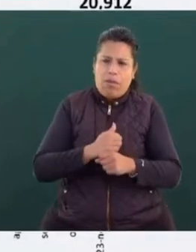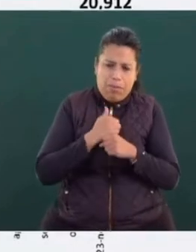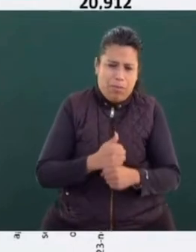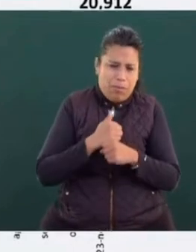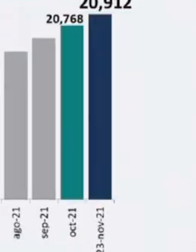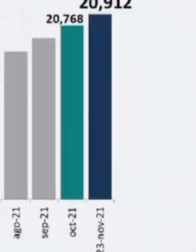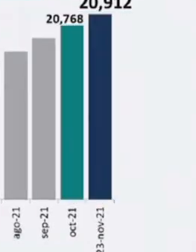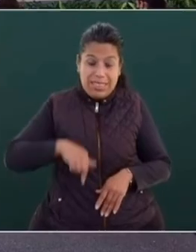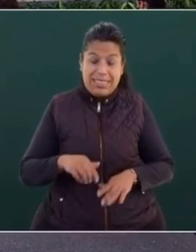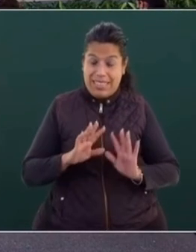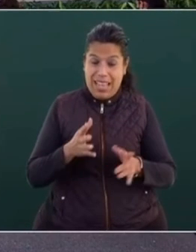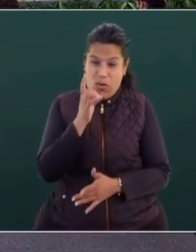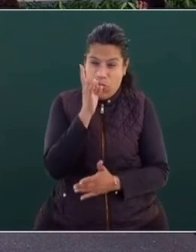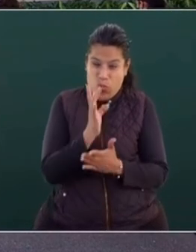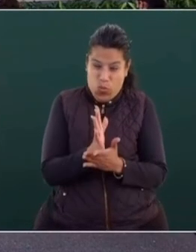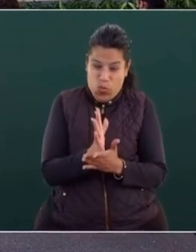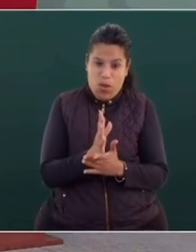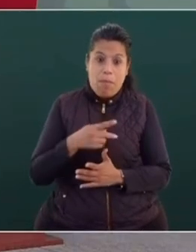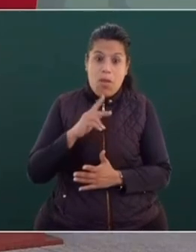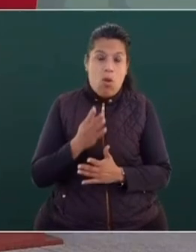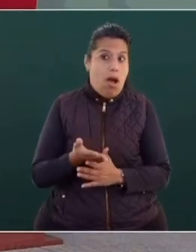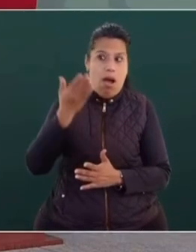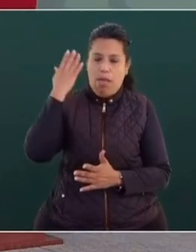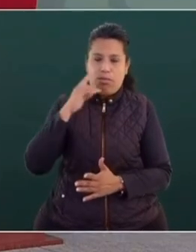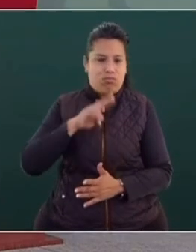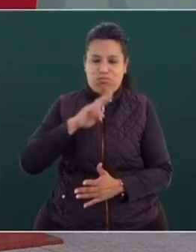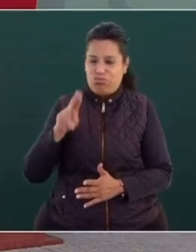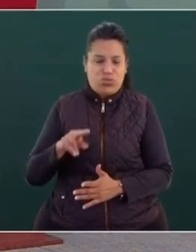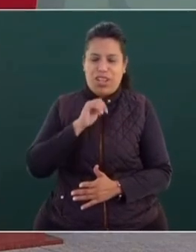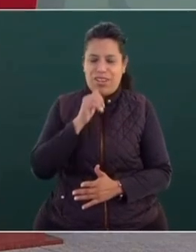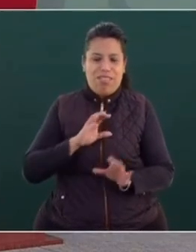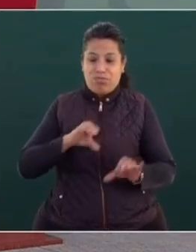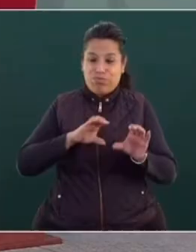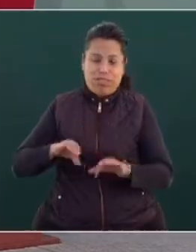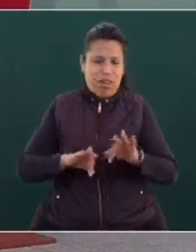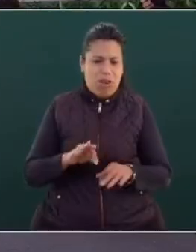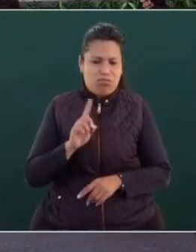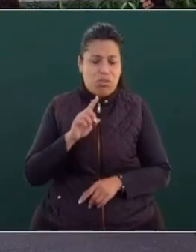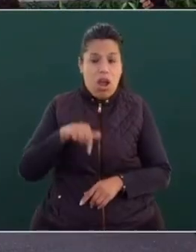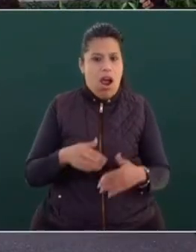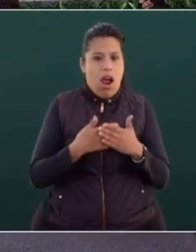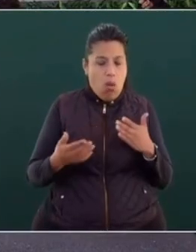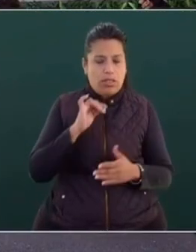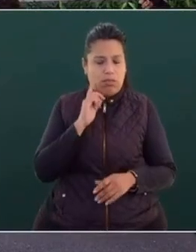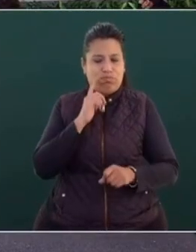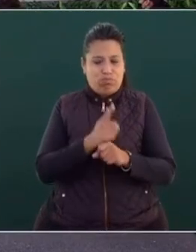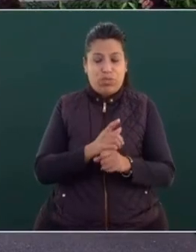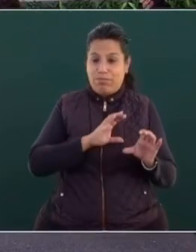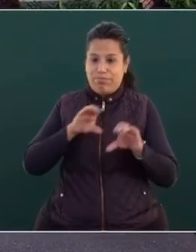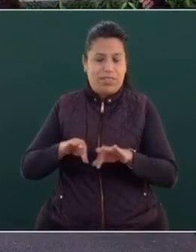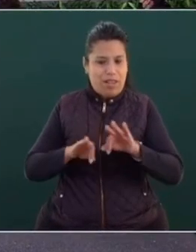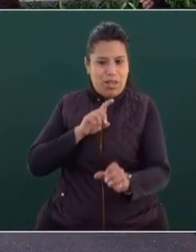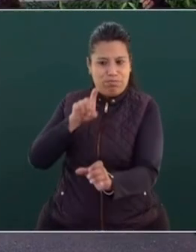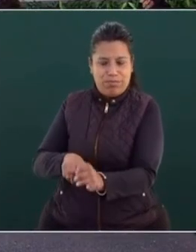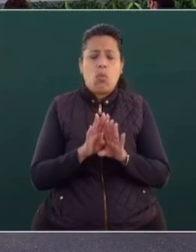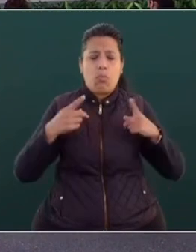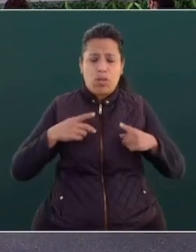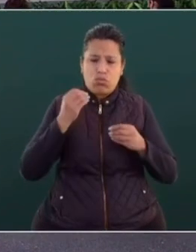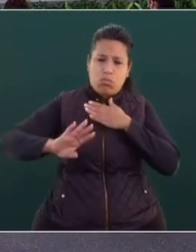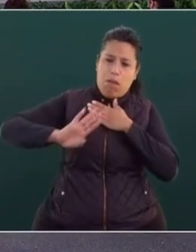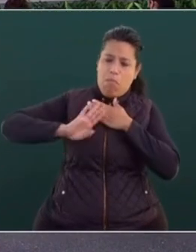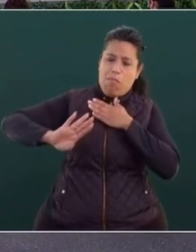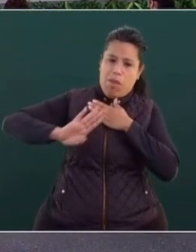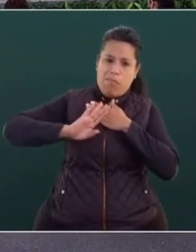no se logró esto, porque nunca se habían tenido tantos trabajadores inscritos. Y también el nivel salarial promedio es el más alto.